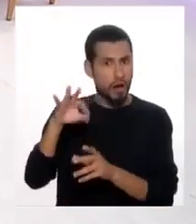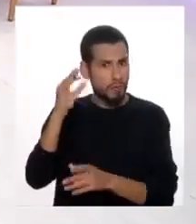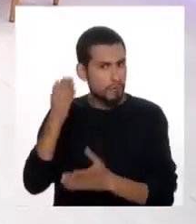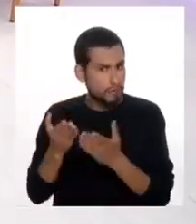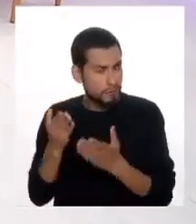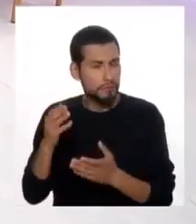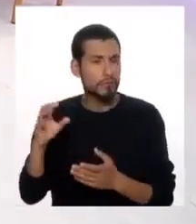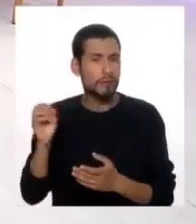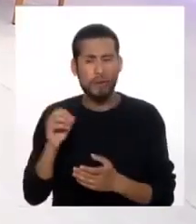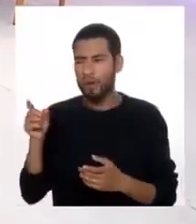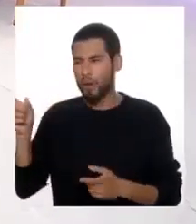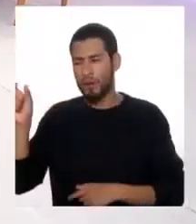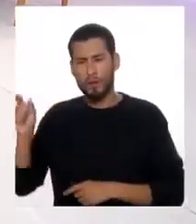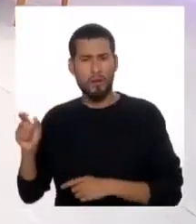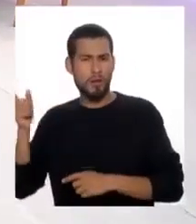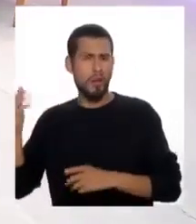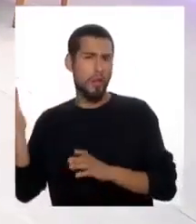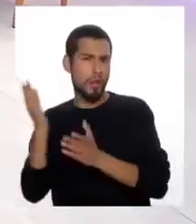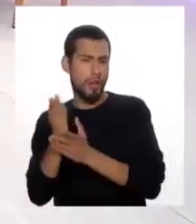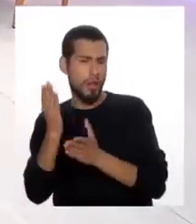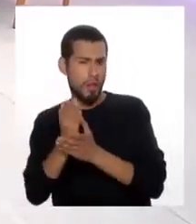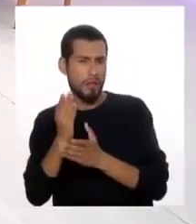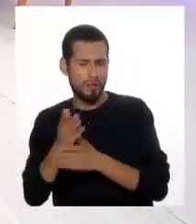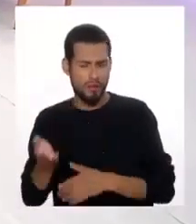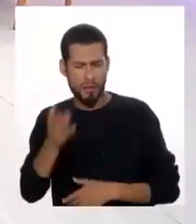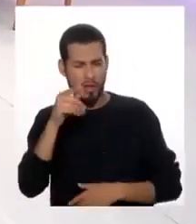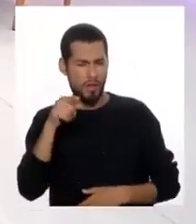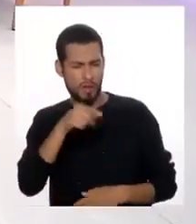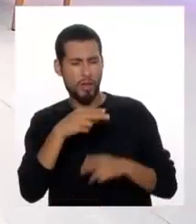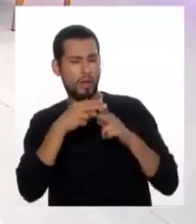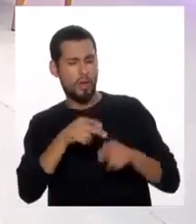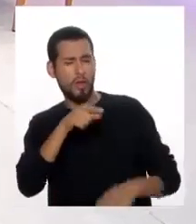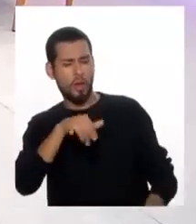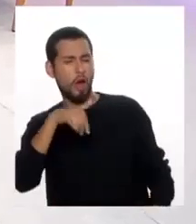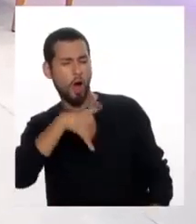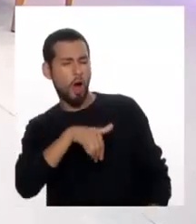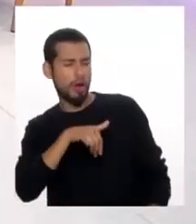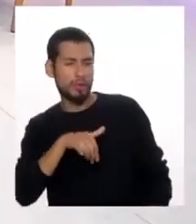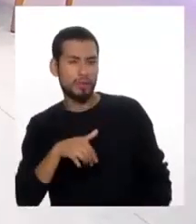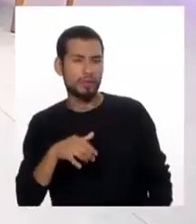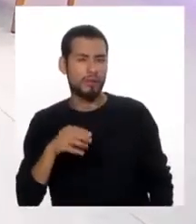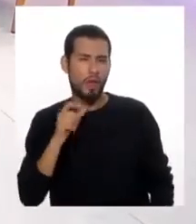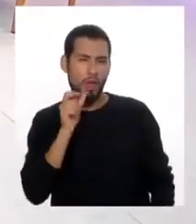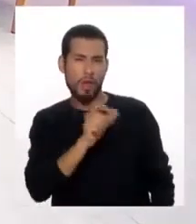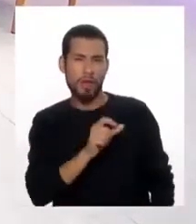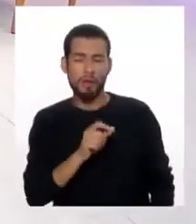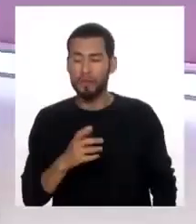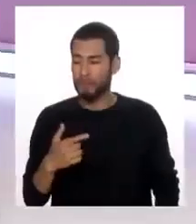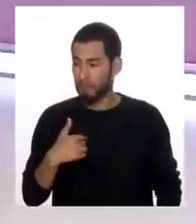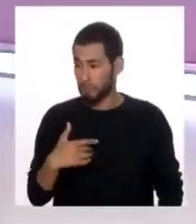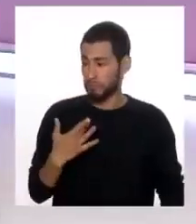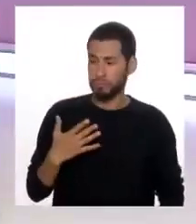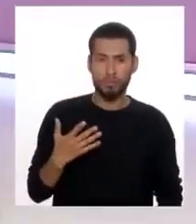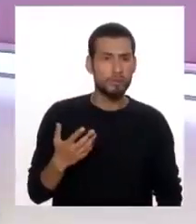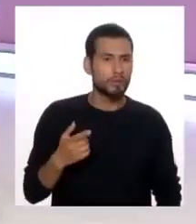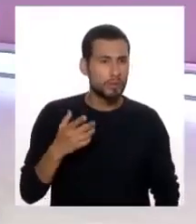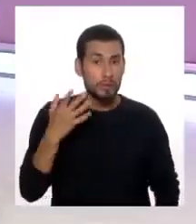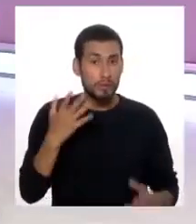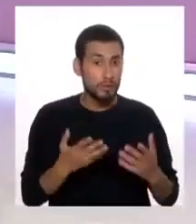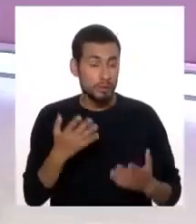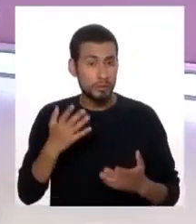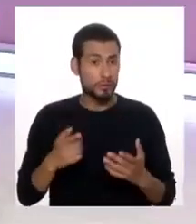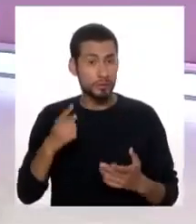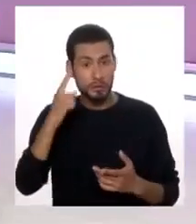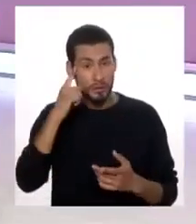hay alguien que bulea, por ejemplo, a una niña, ¿no? Le dice, oye, estás gorda. Algún tip así que de pronto haga despertar.